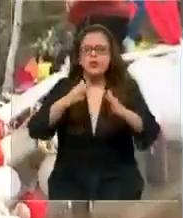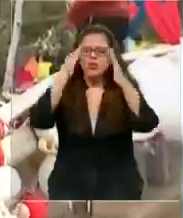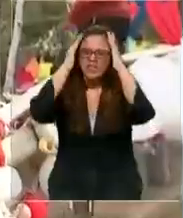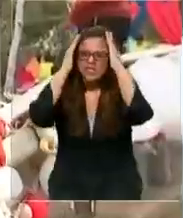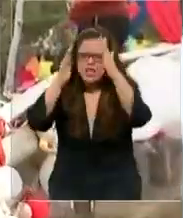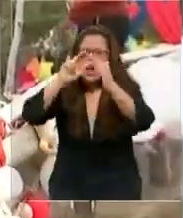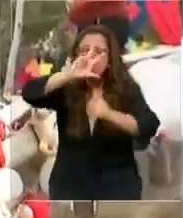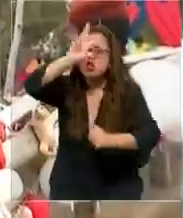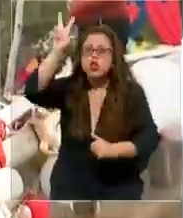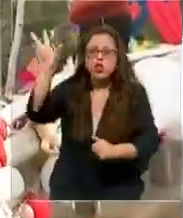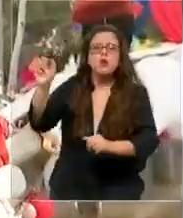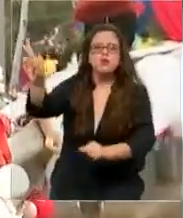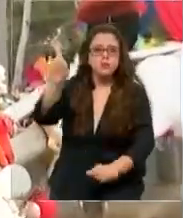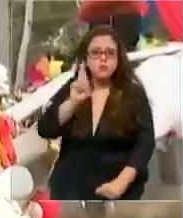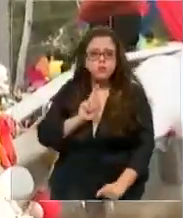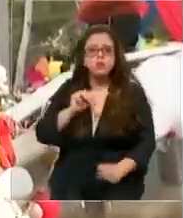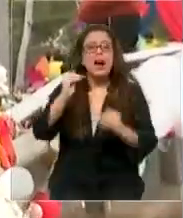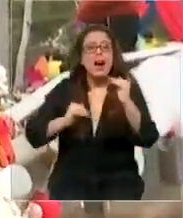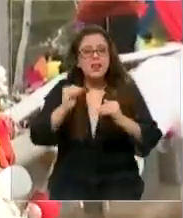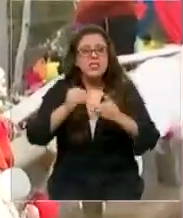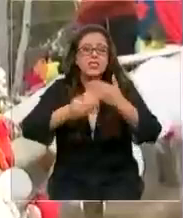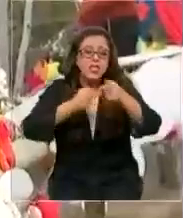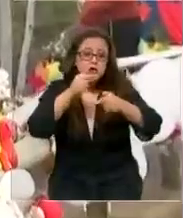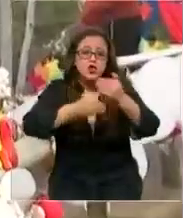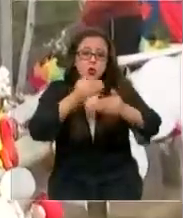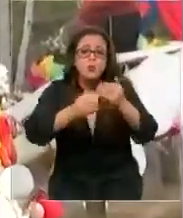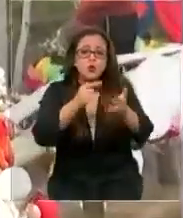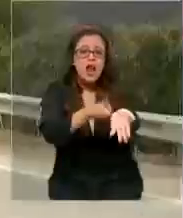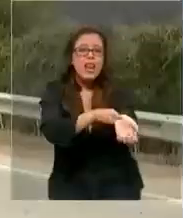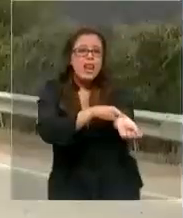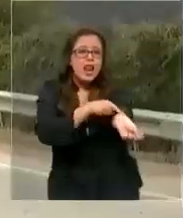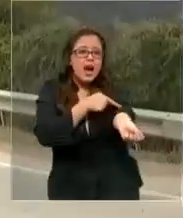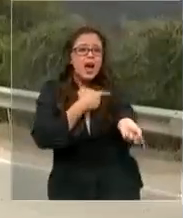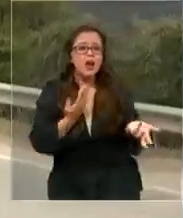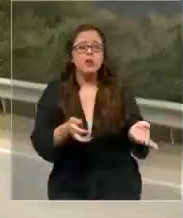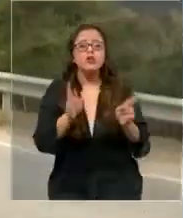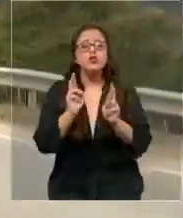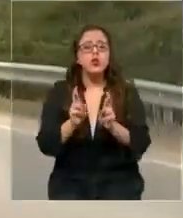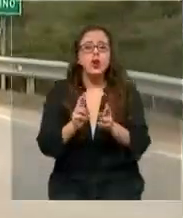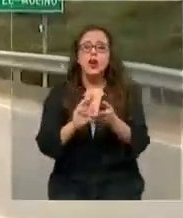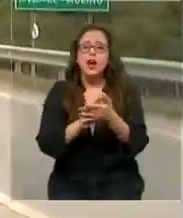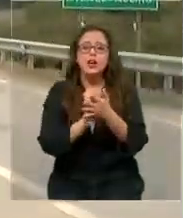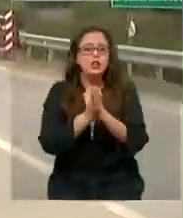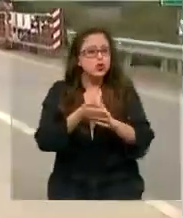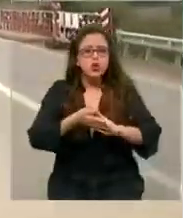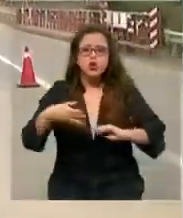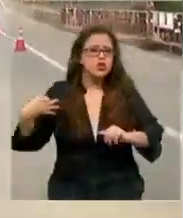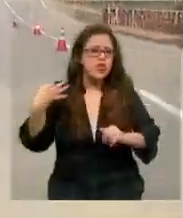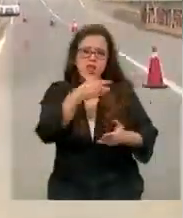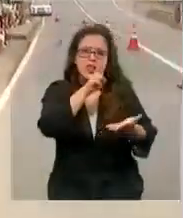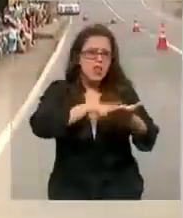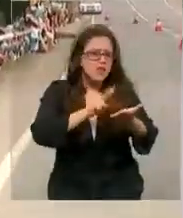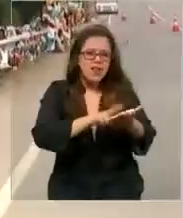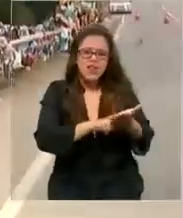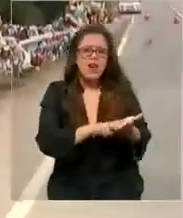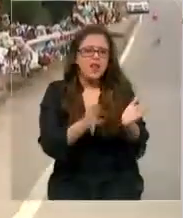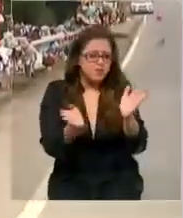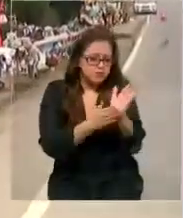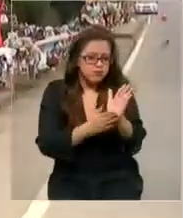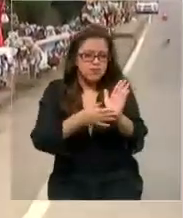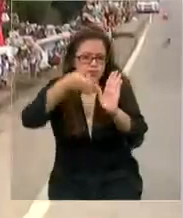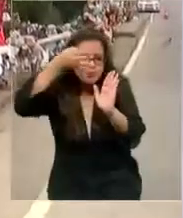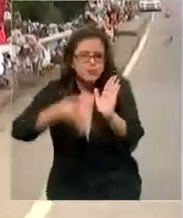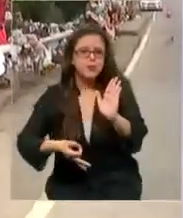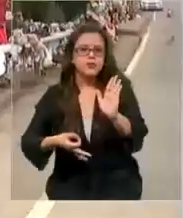dar respuesta. Y dicen que son procesos a veces largos. Espero que salga toda la luz, que haya un...